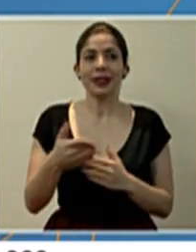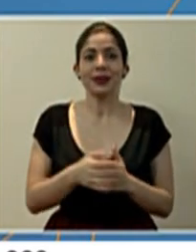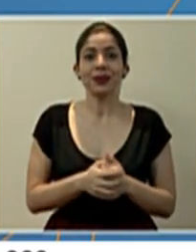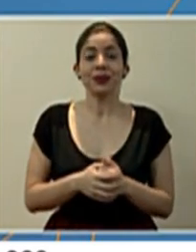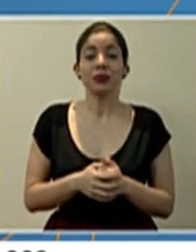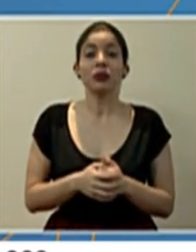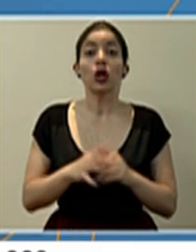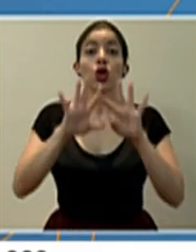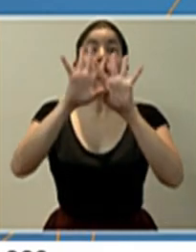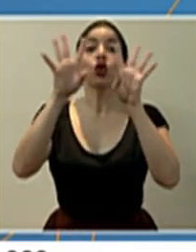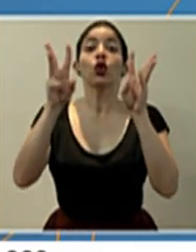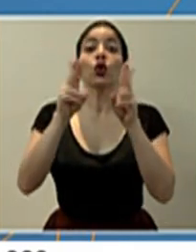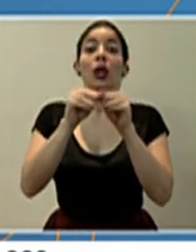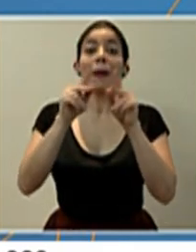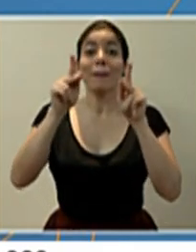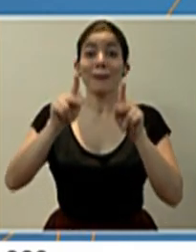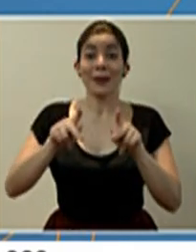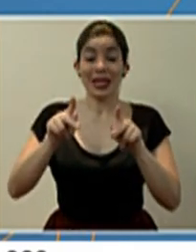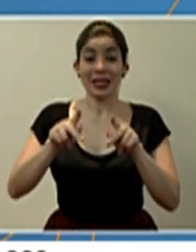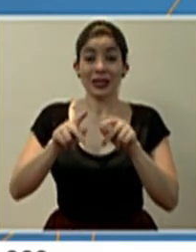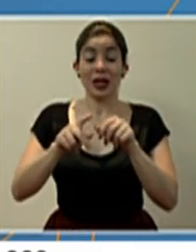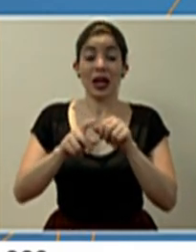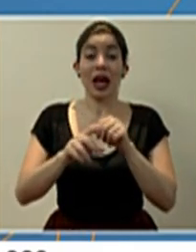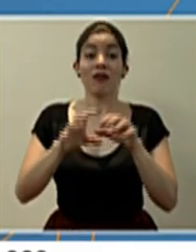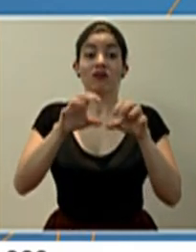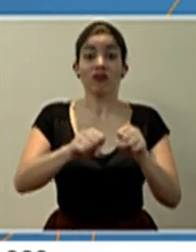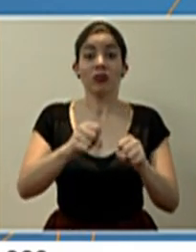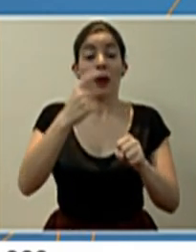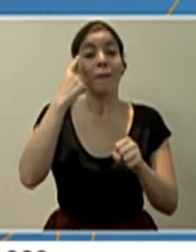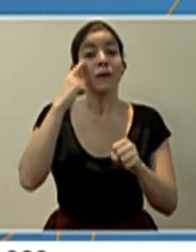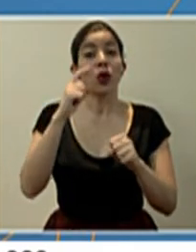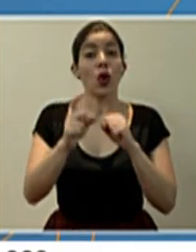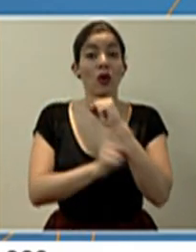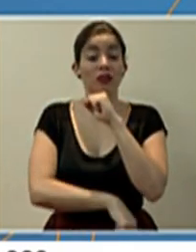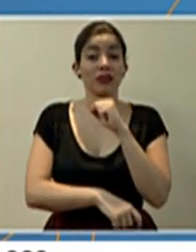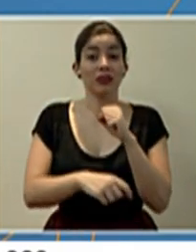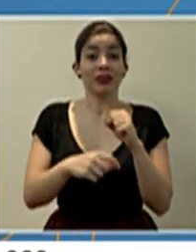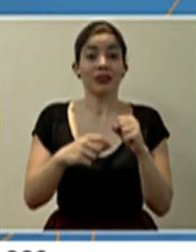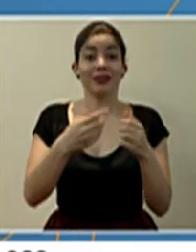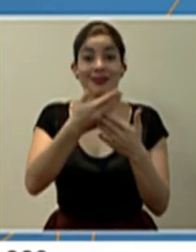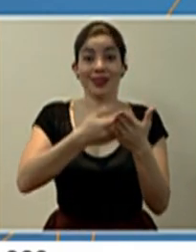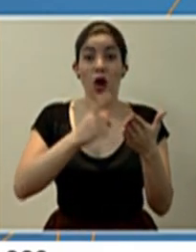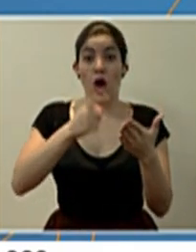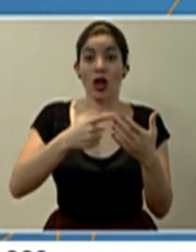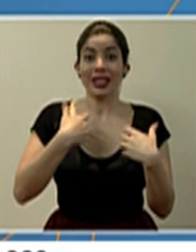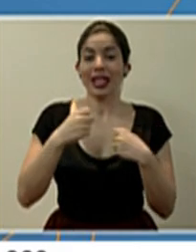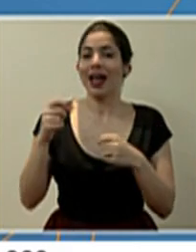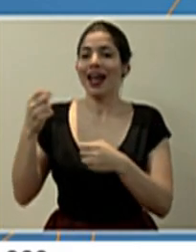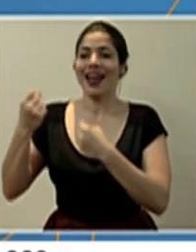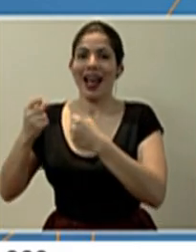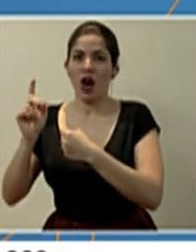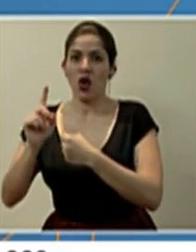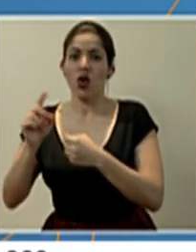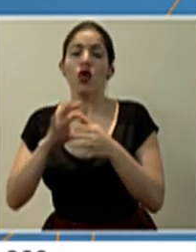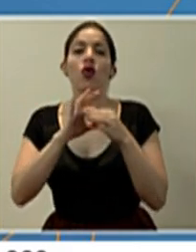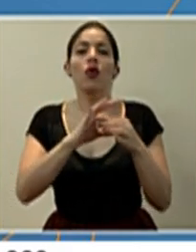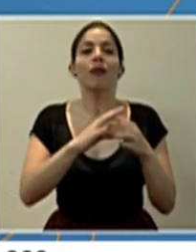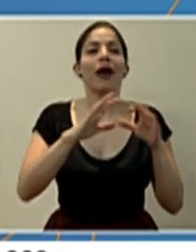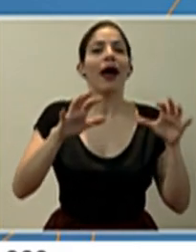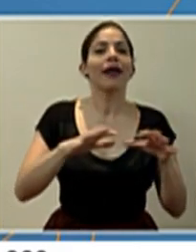Bueno, del total de las personas detenidas por infracciones sanitarias, esto ya tiene que ver no con vehicular, sino con actividades. Entonces,